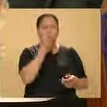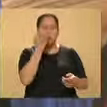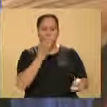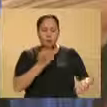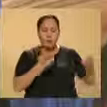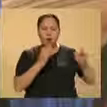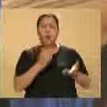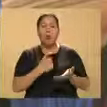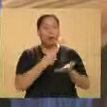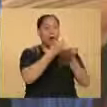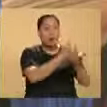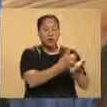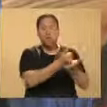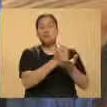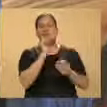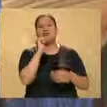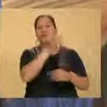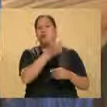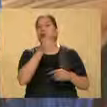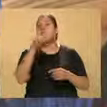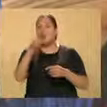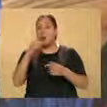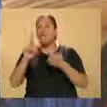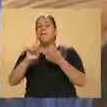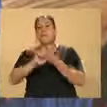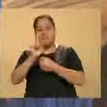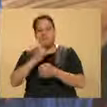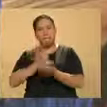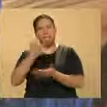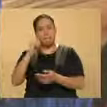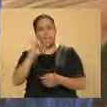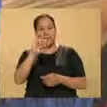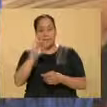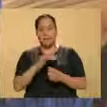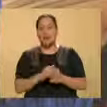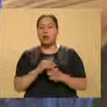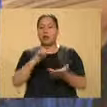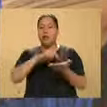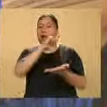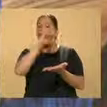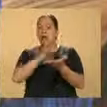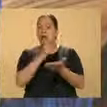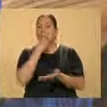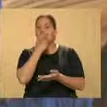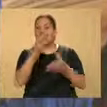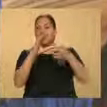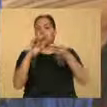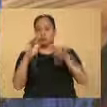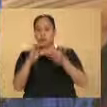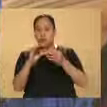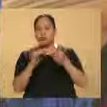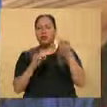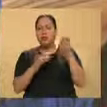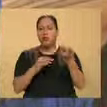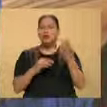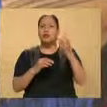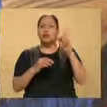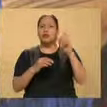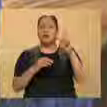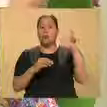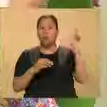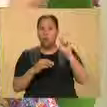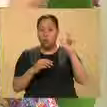auxilio, puede ser una forma de violencia. Y nos dice el Código que siempre y cuando esto ocurra o haya